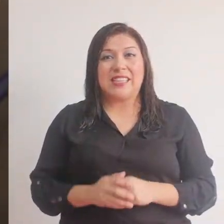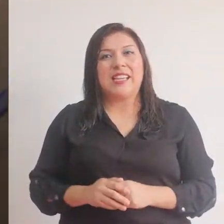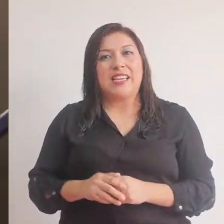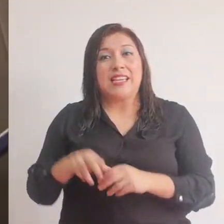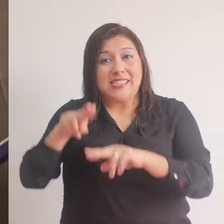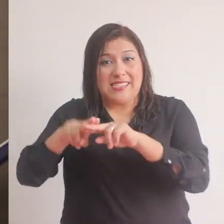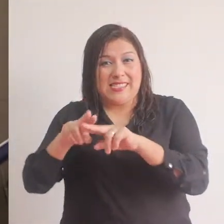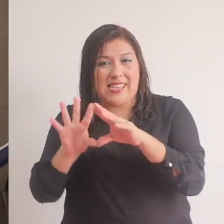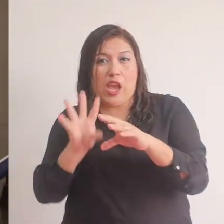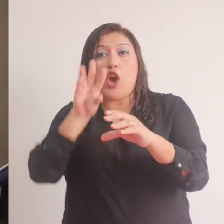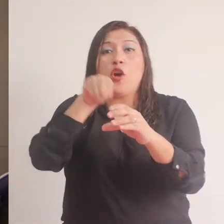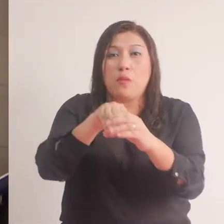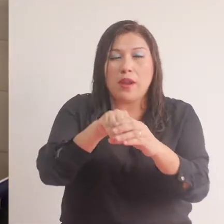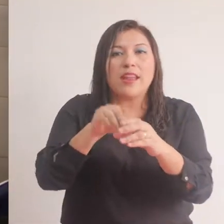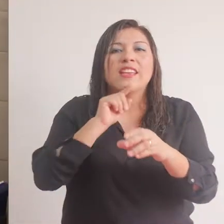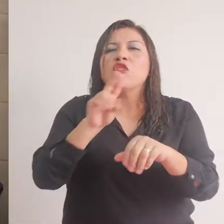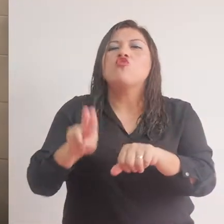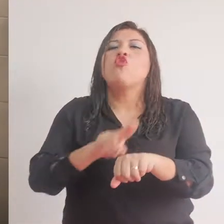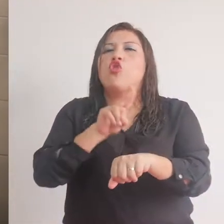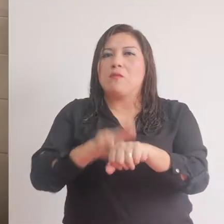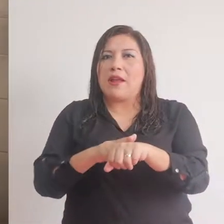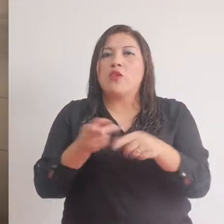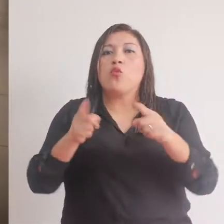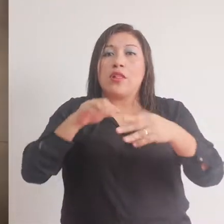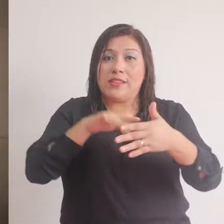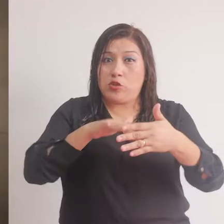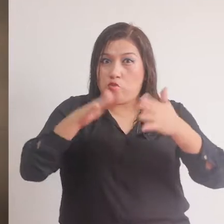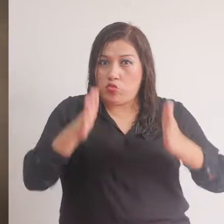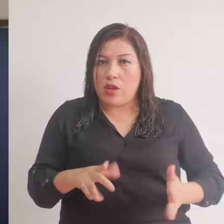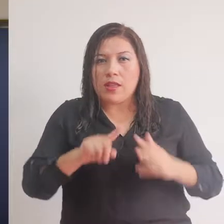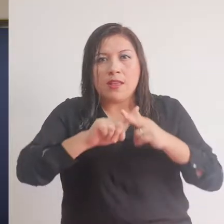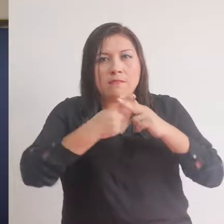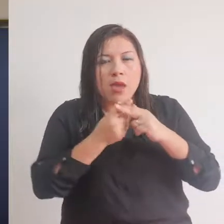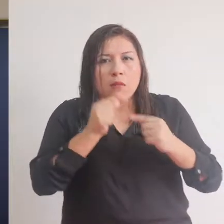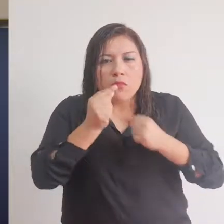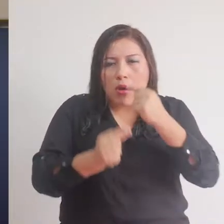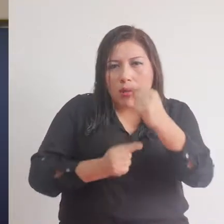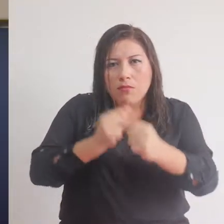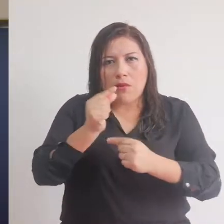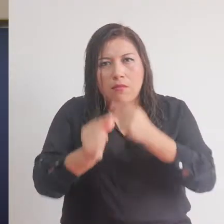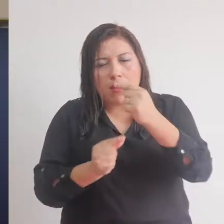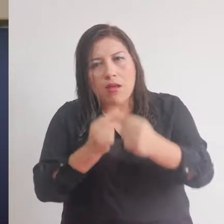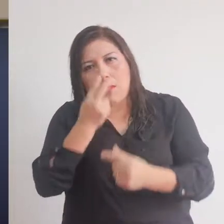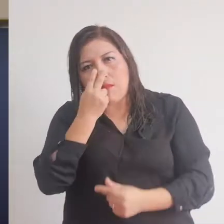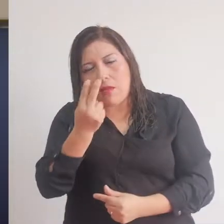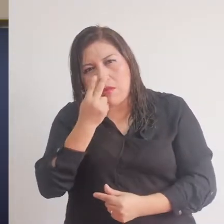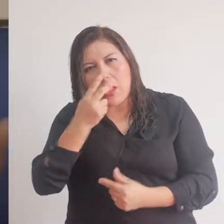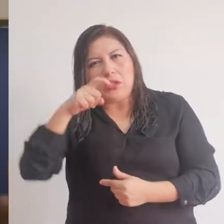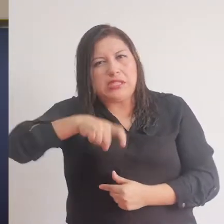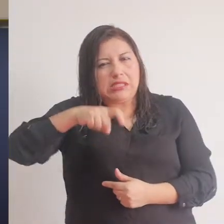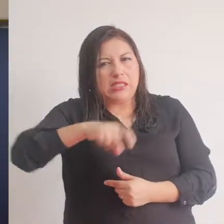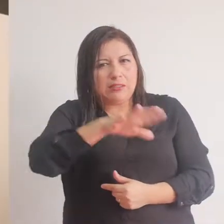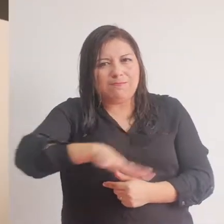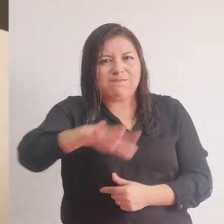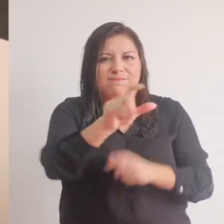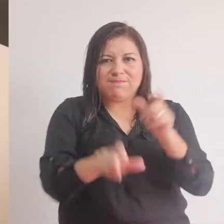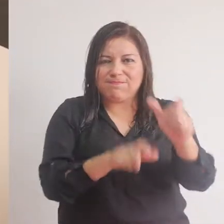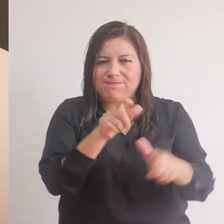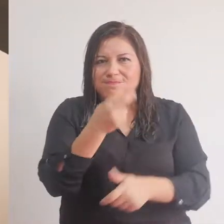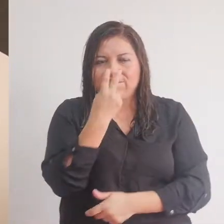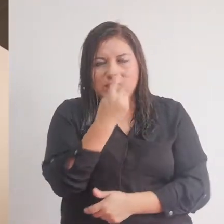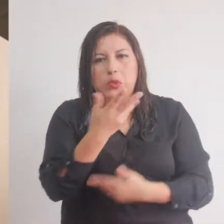Incorporar este tipo de temáticas de manera natural, que el estudiante empiece a acercarse mucho a estas deficiencias sociales